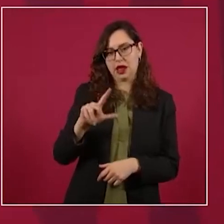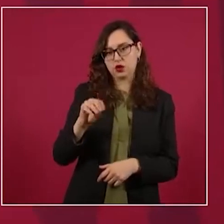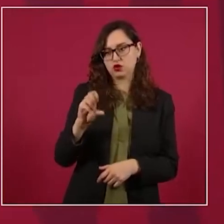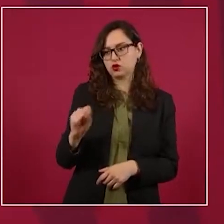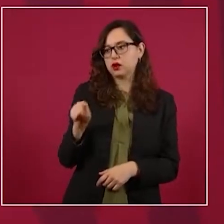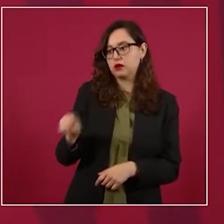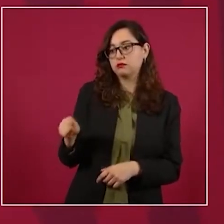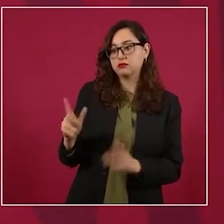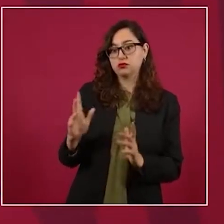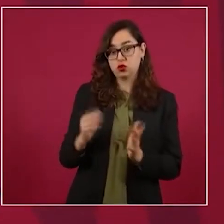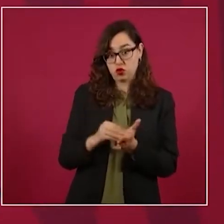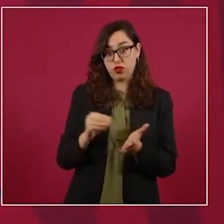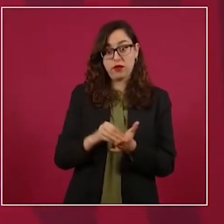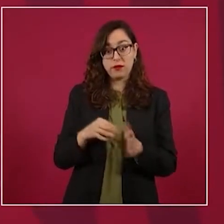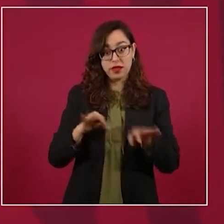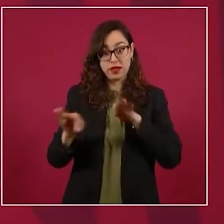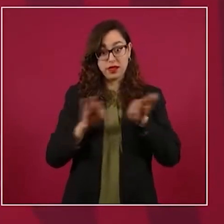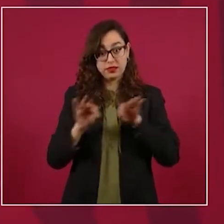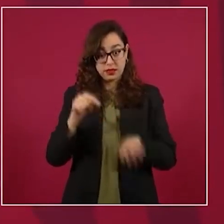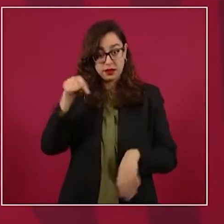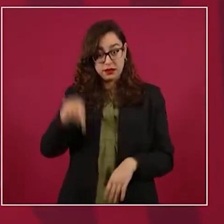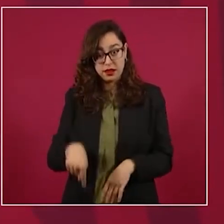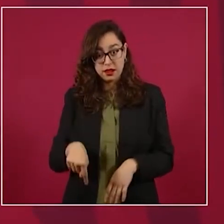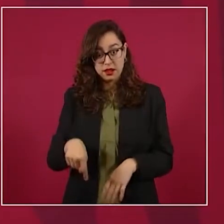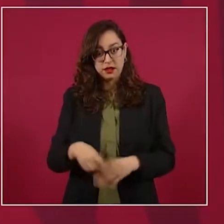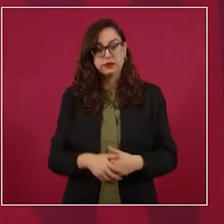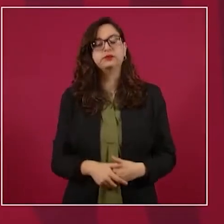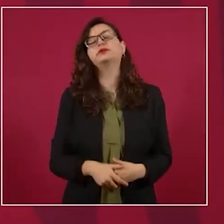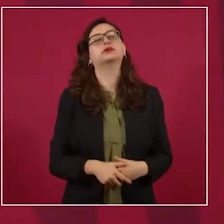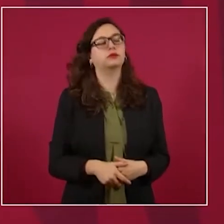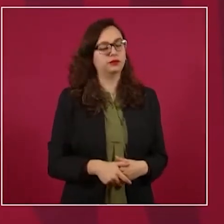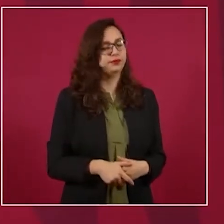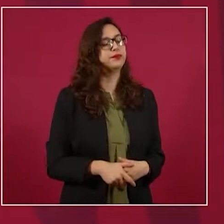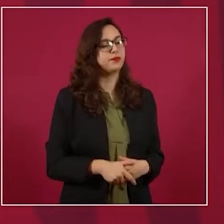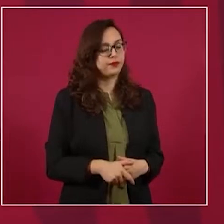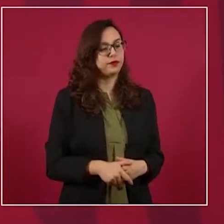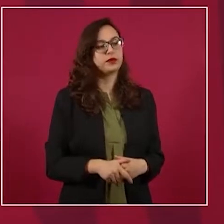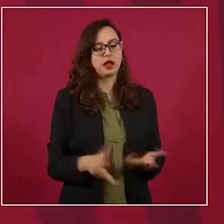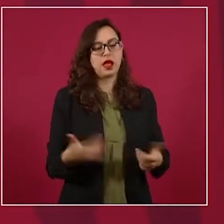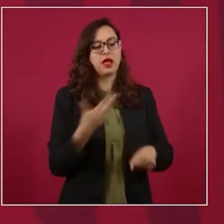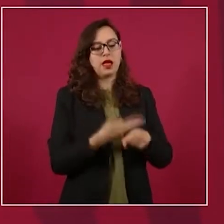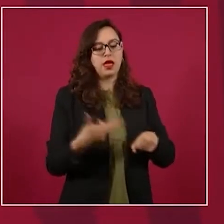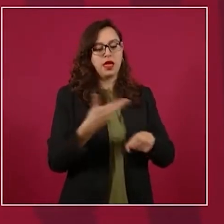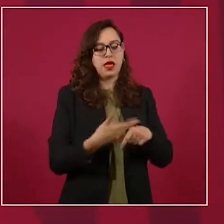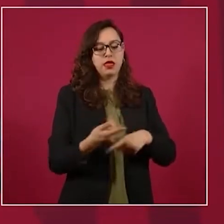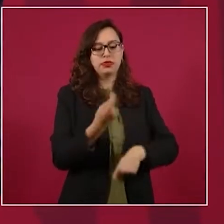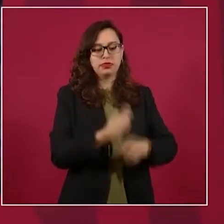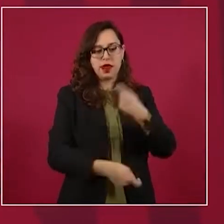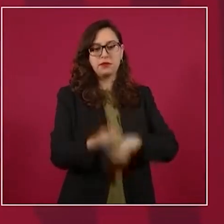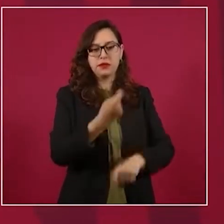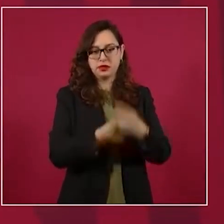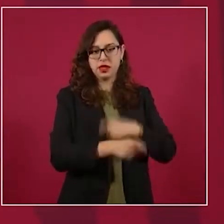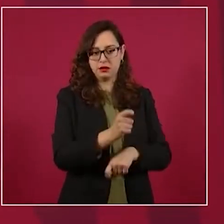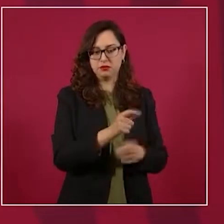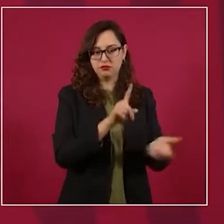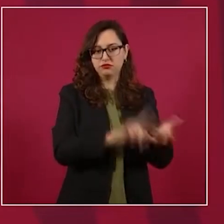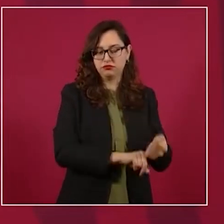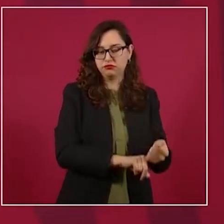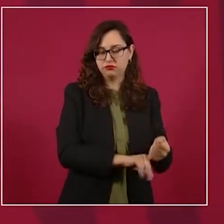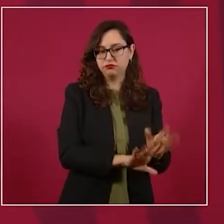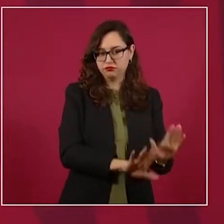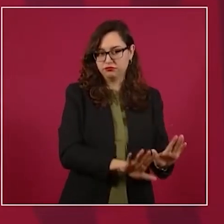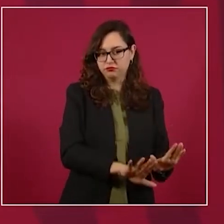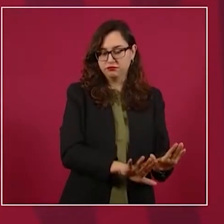Tiene todavía que hacerse el trámite, la Secretaría de Relaciones Exteriores va a